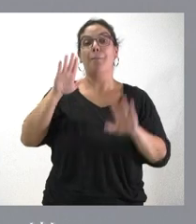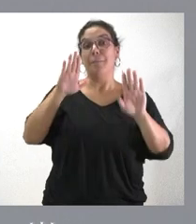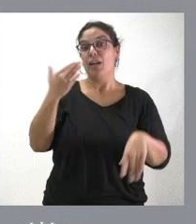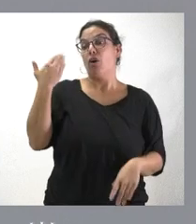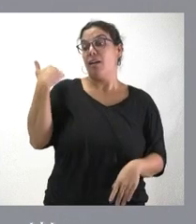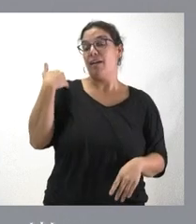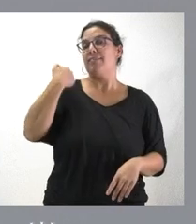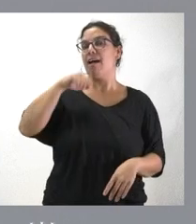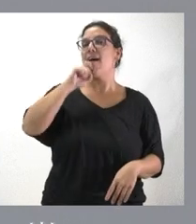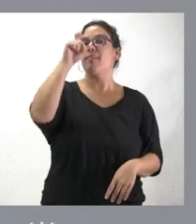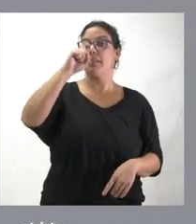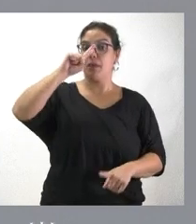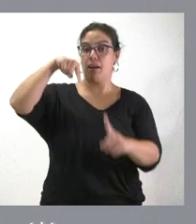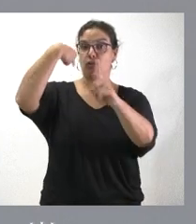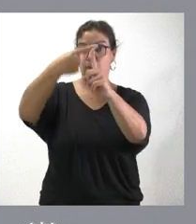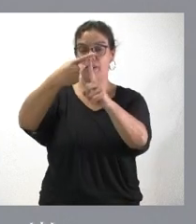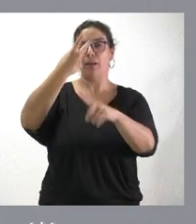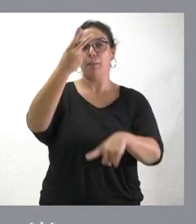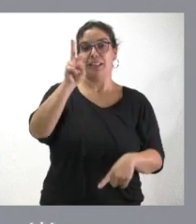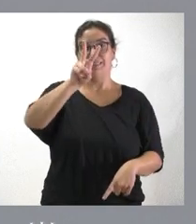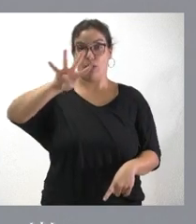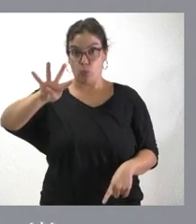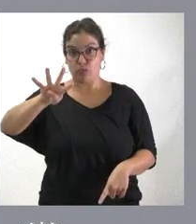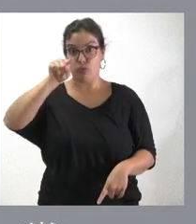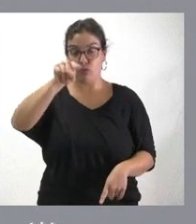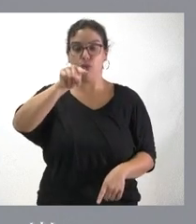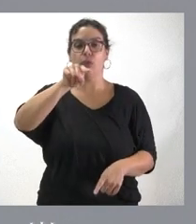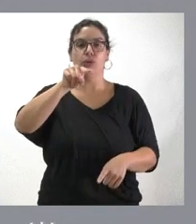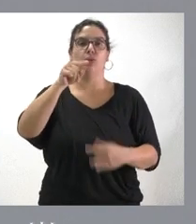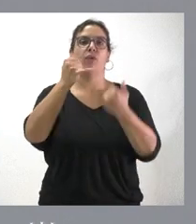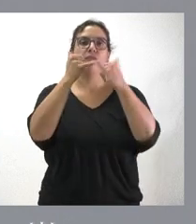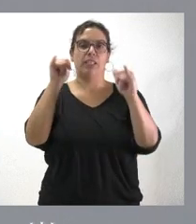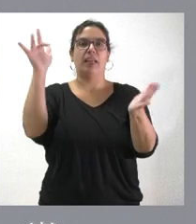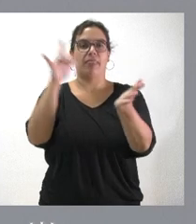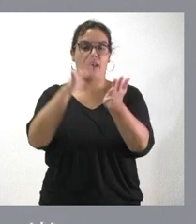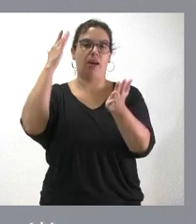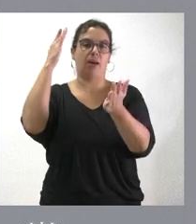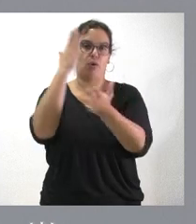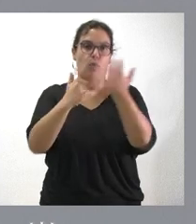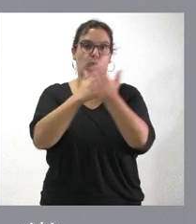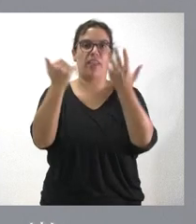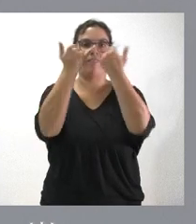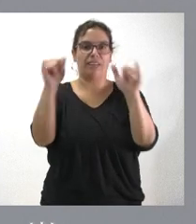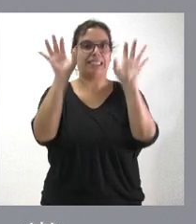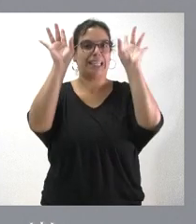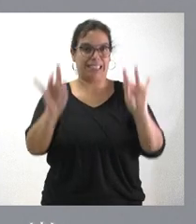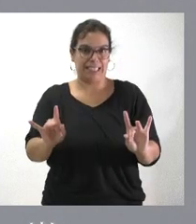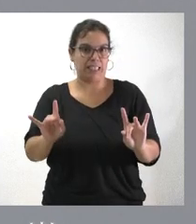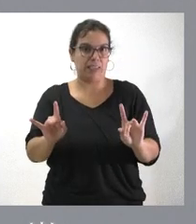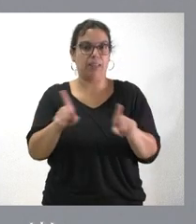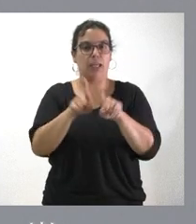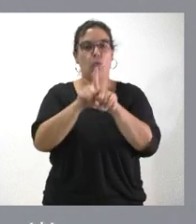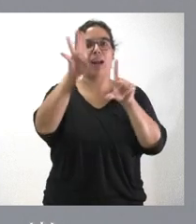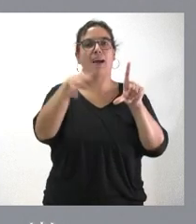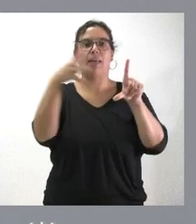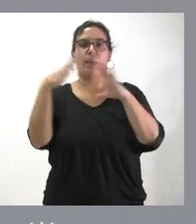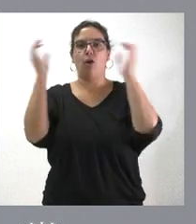que este año próximo, el año 2024, sí sería el día de la comunidad festivo como así se aprueba en este calendario para